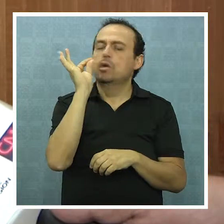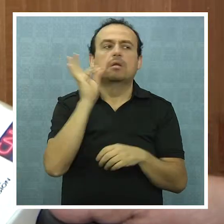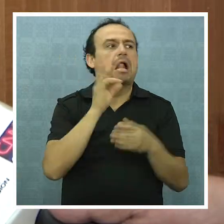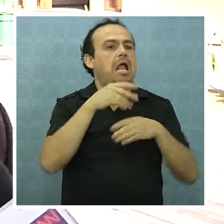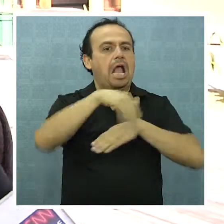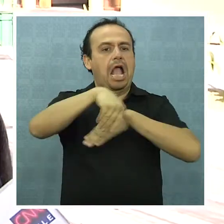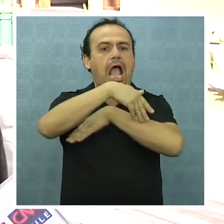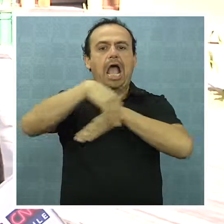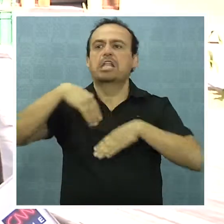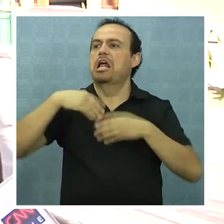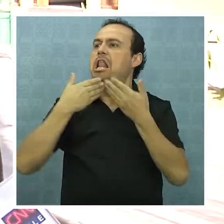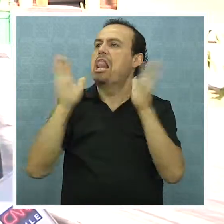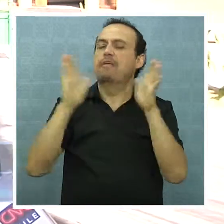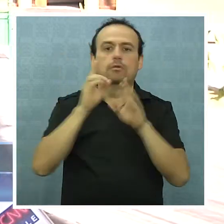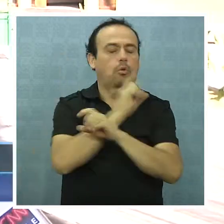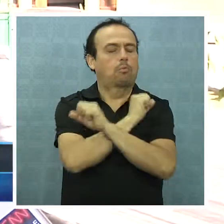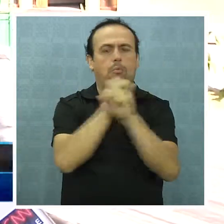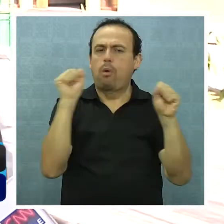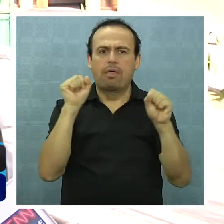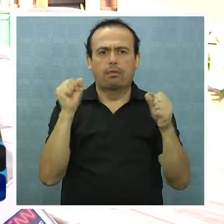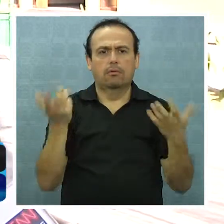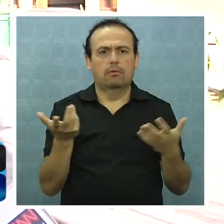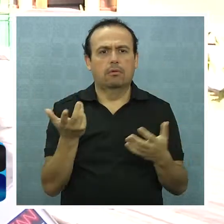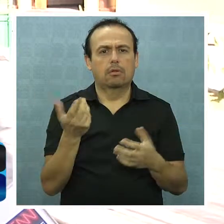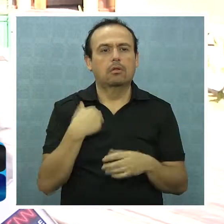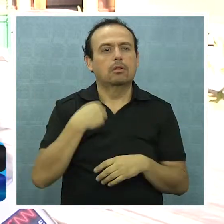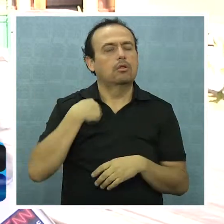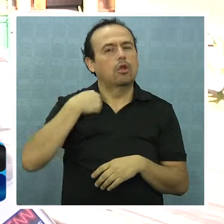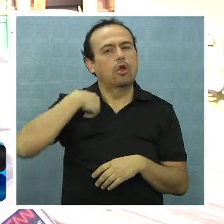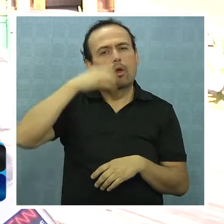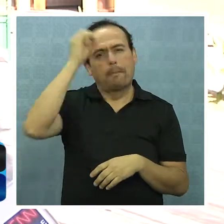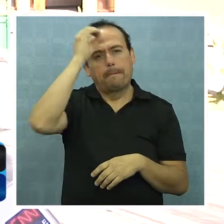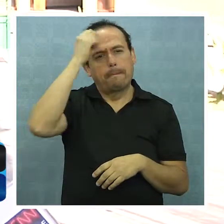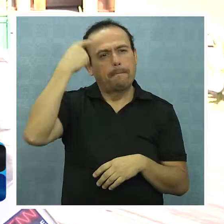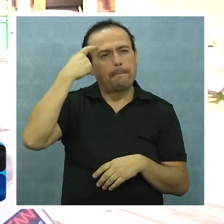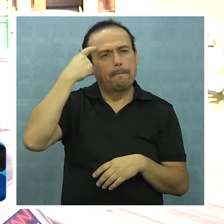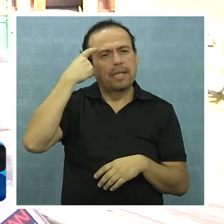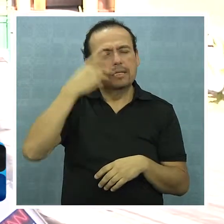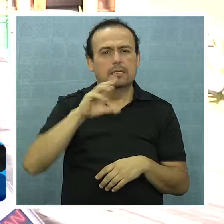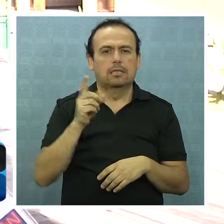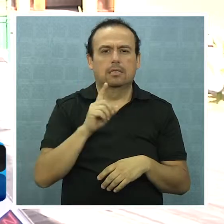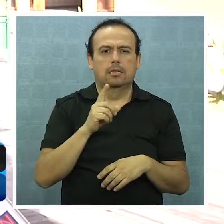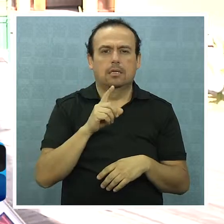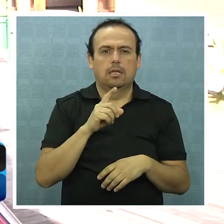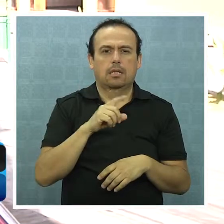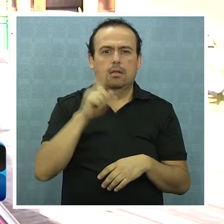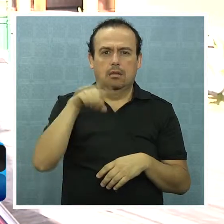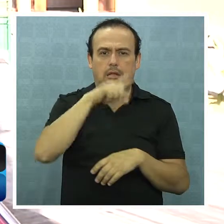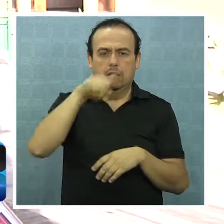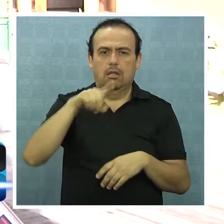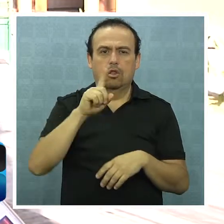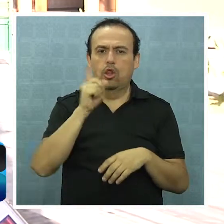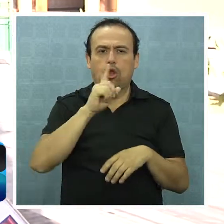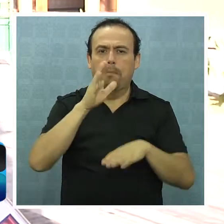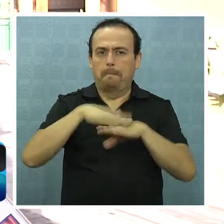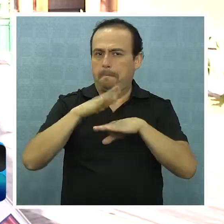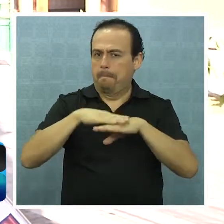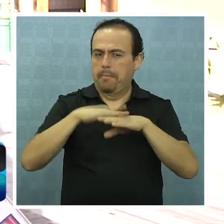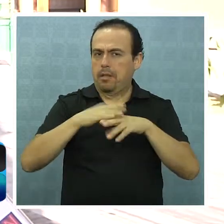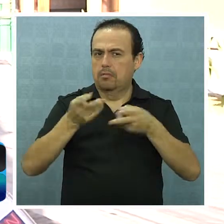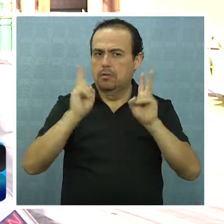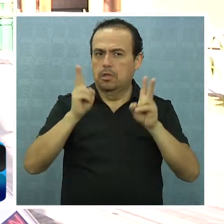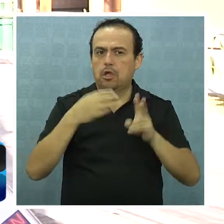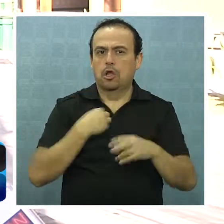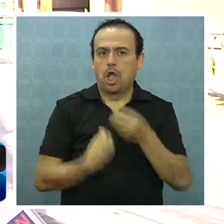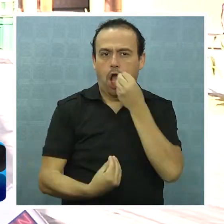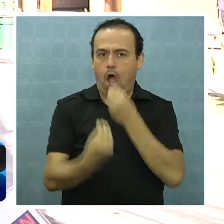por todos lados. Debe pasar por una despenalización, o sea, no se pide autorización o permiso